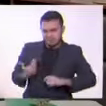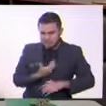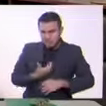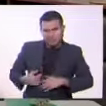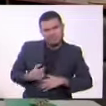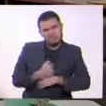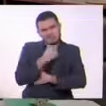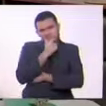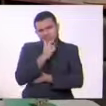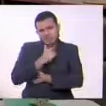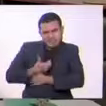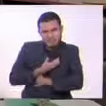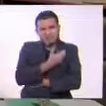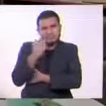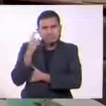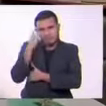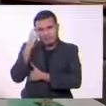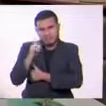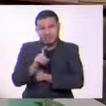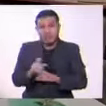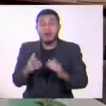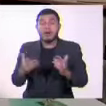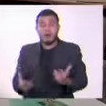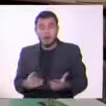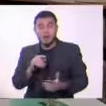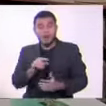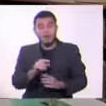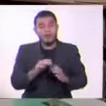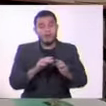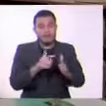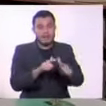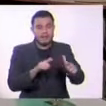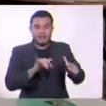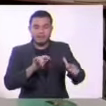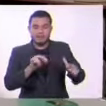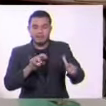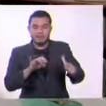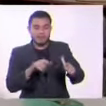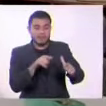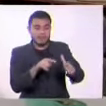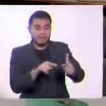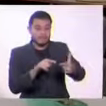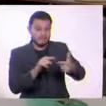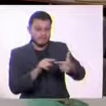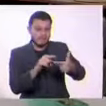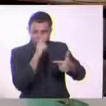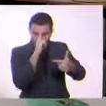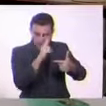preguntamos ¿qué es el teatro? Es un género literario que tiene como finalidad la representación